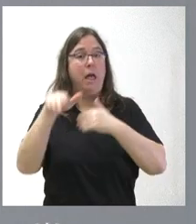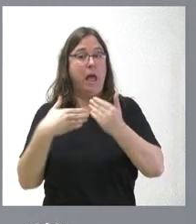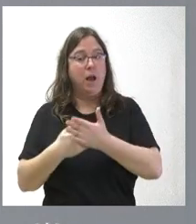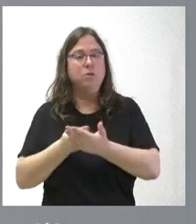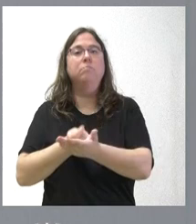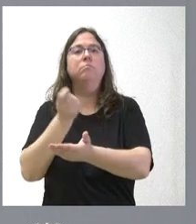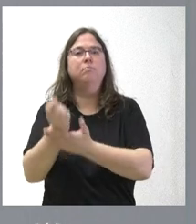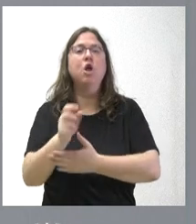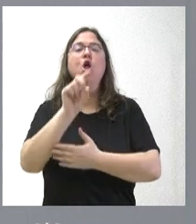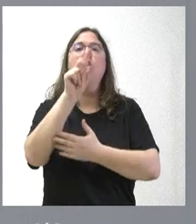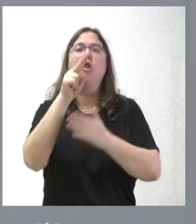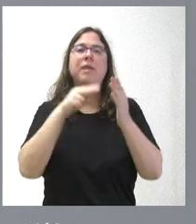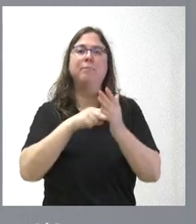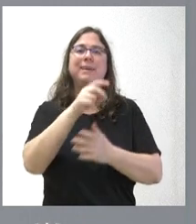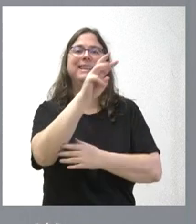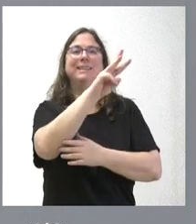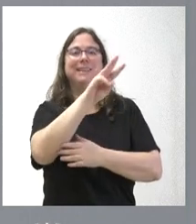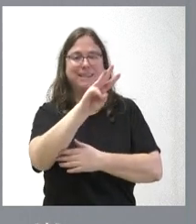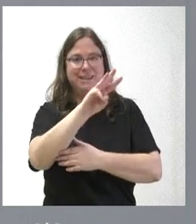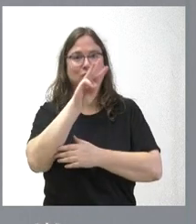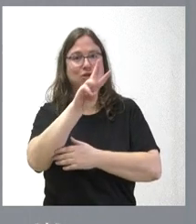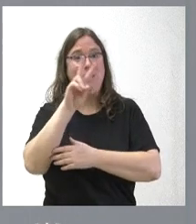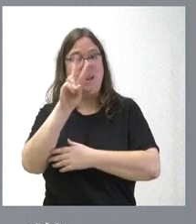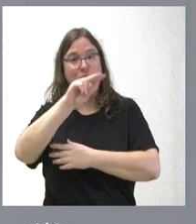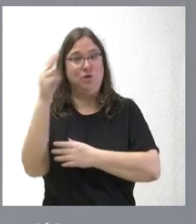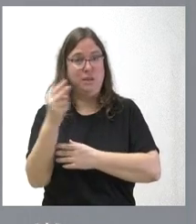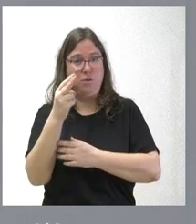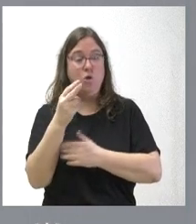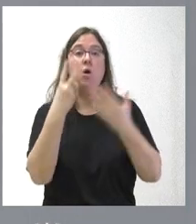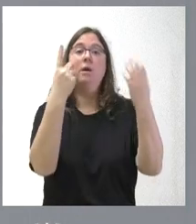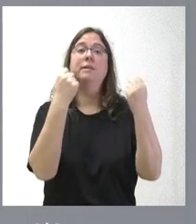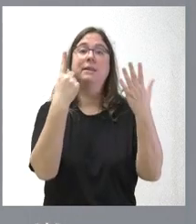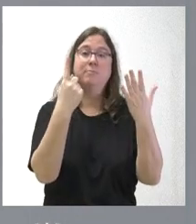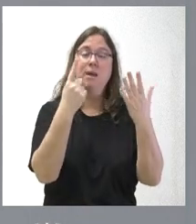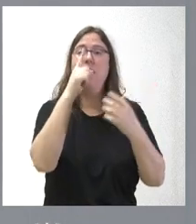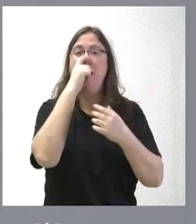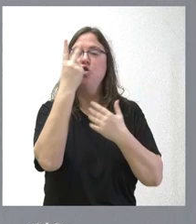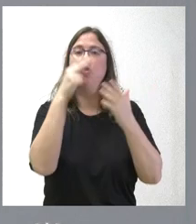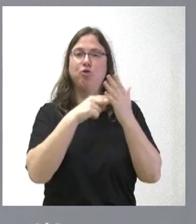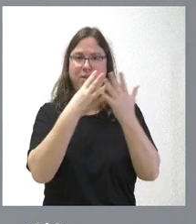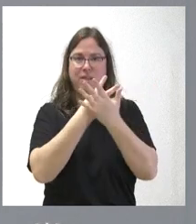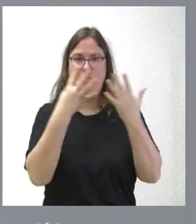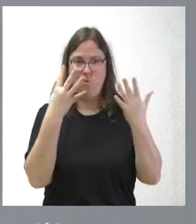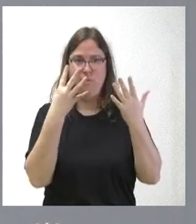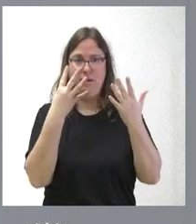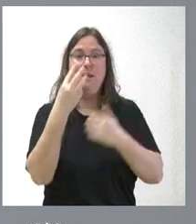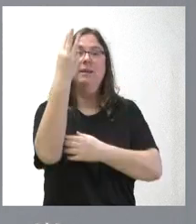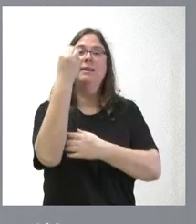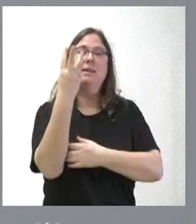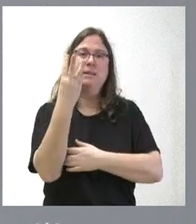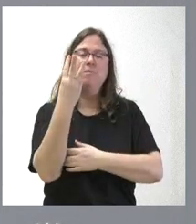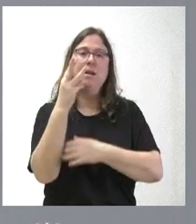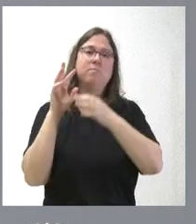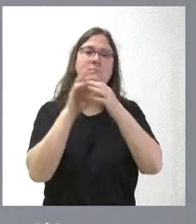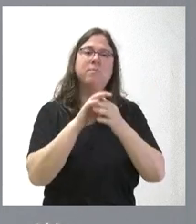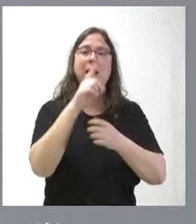.332 euros. 6.000 euros corresponden en el año 2019, 3.000 euros